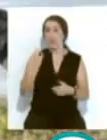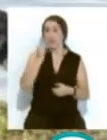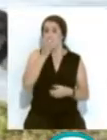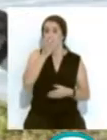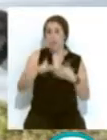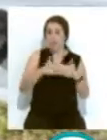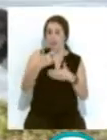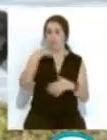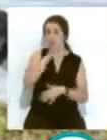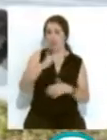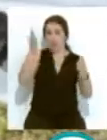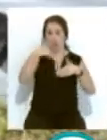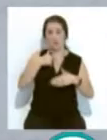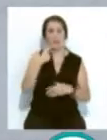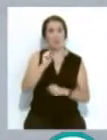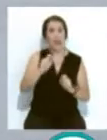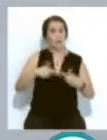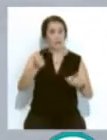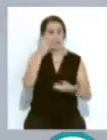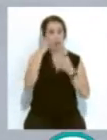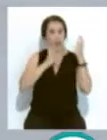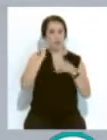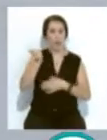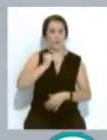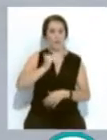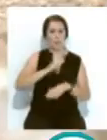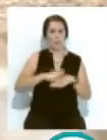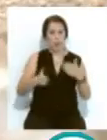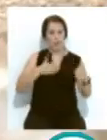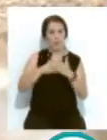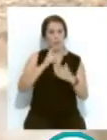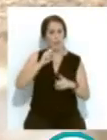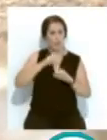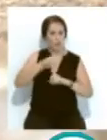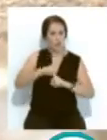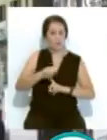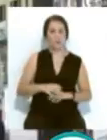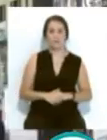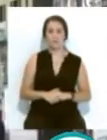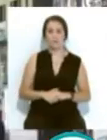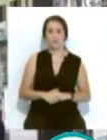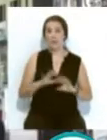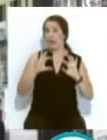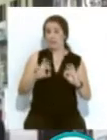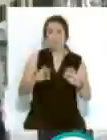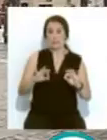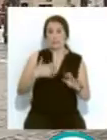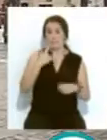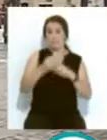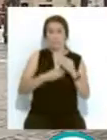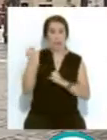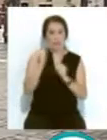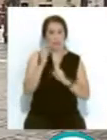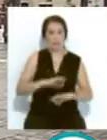pareció no existir, aunque la naturaleza y los animales aprovecharan esta paralización forzosa. Y así, sin Semana